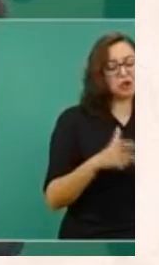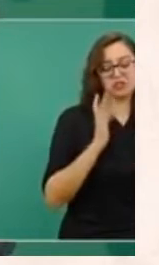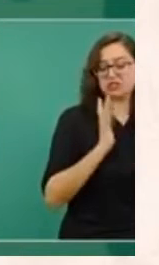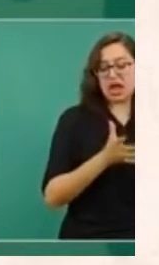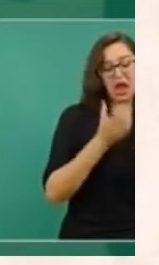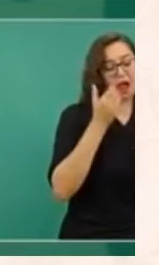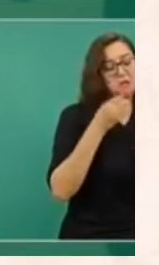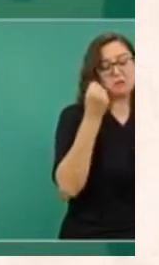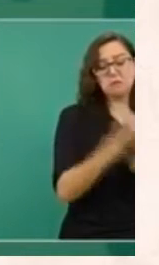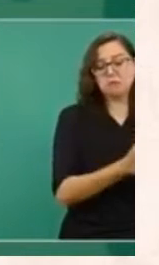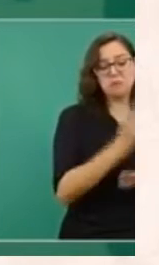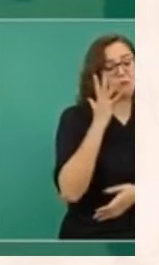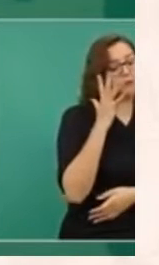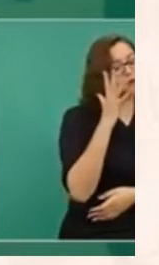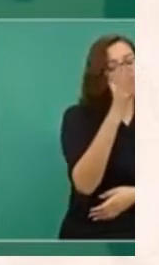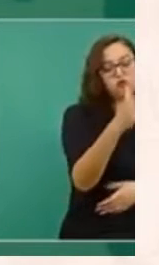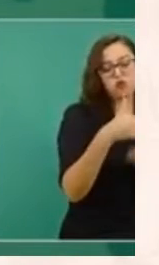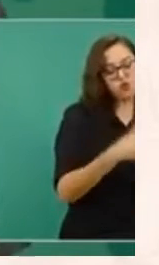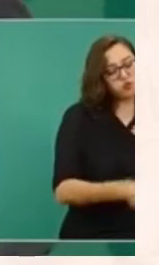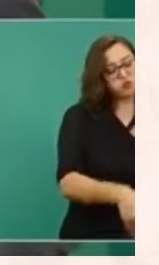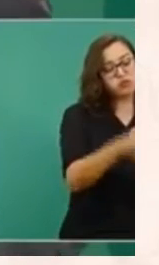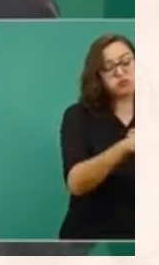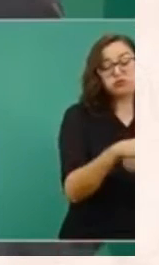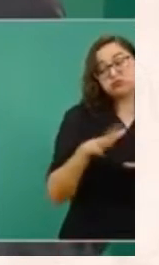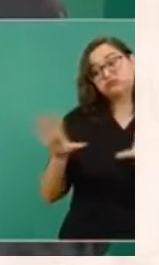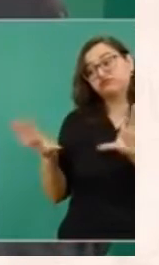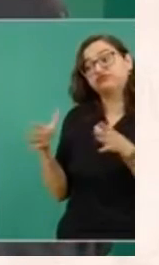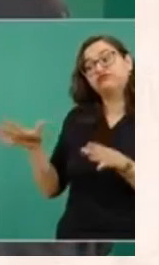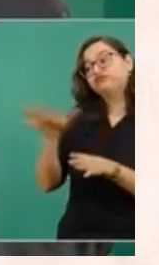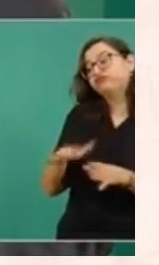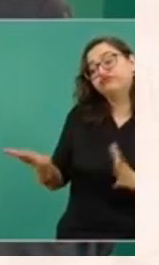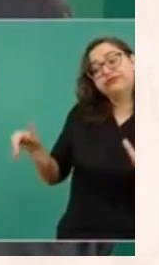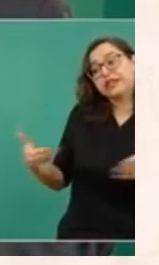para vivir en la pobreza.